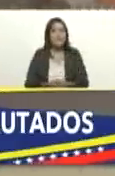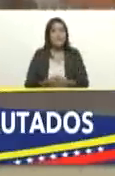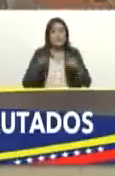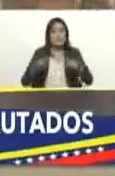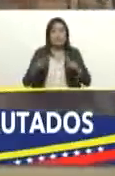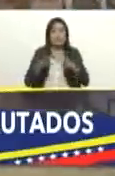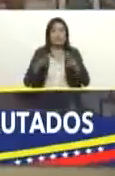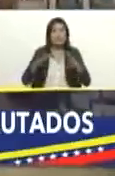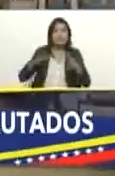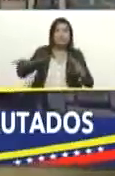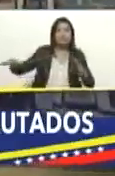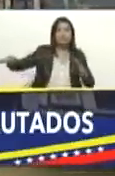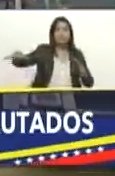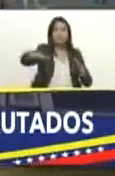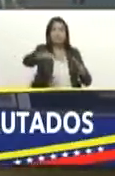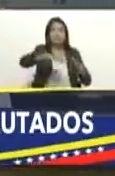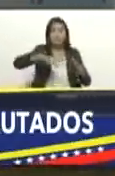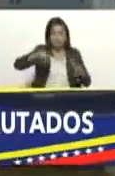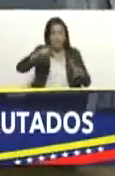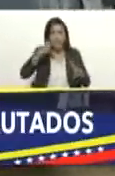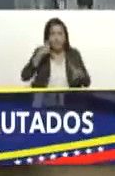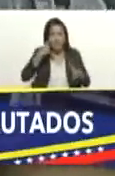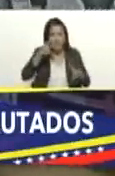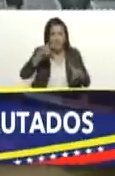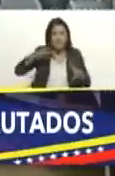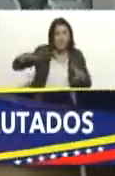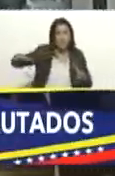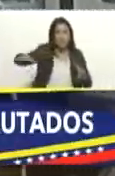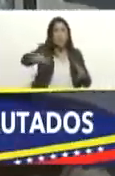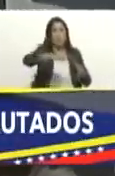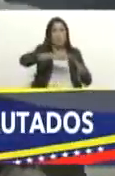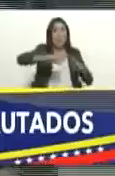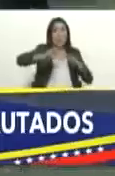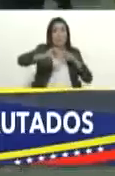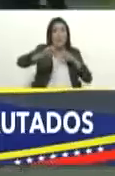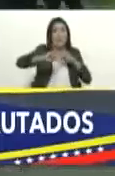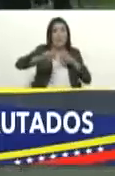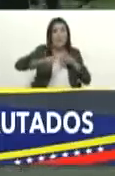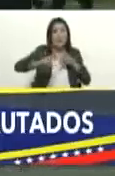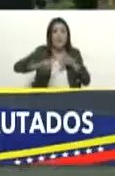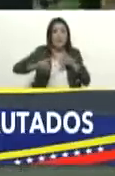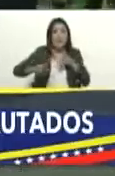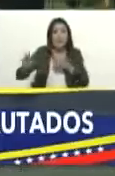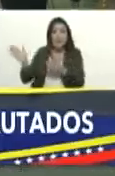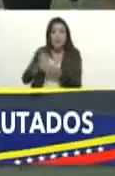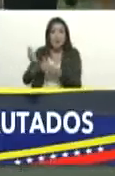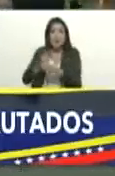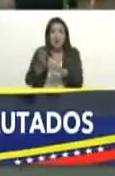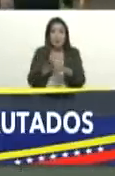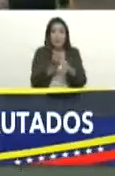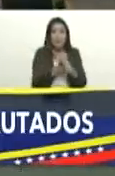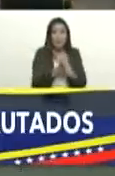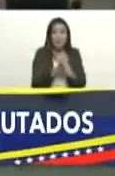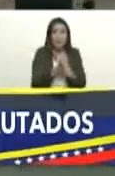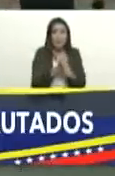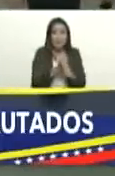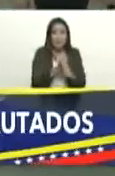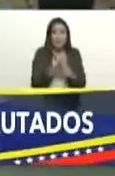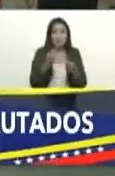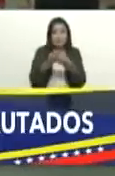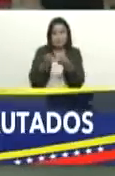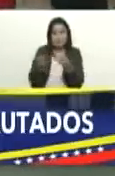gigantesco donde ustedes pueden observar todas las cosas que han sido incautadas para nuestro pueblo también podemos